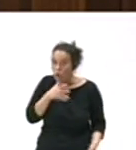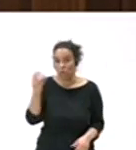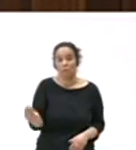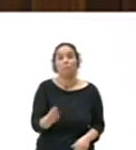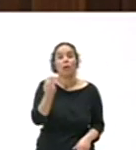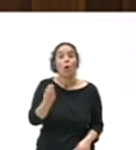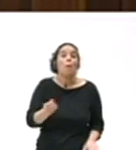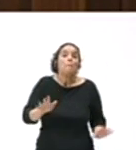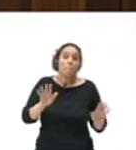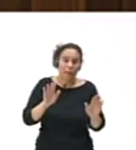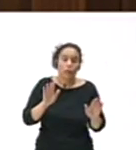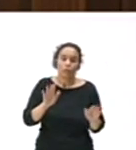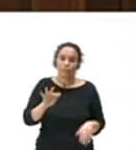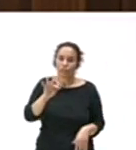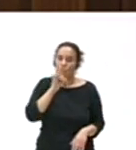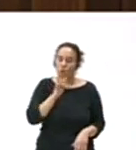propio ejecutivo regional.